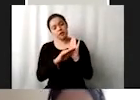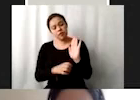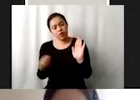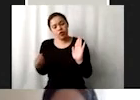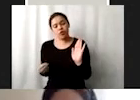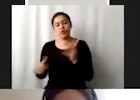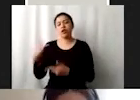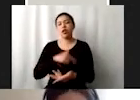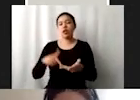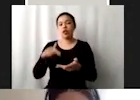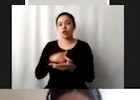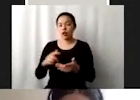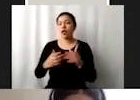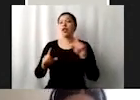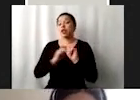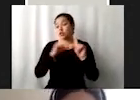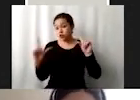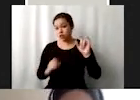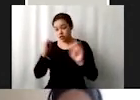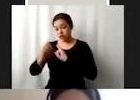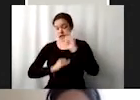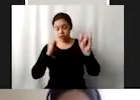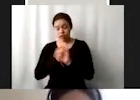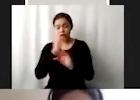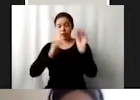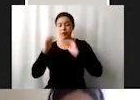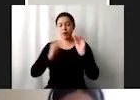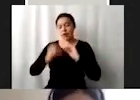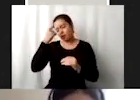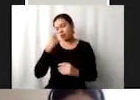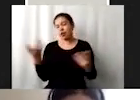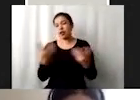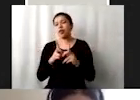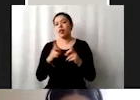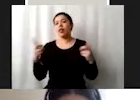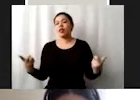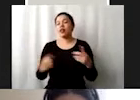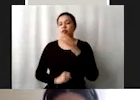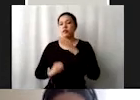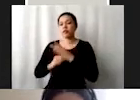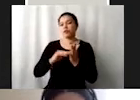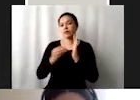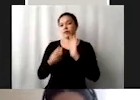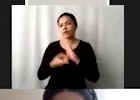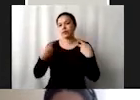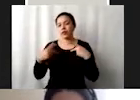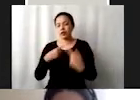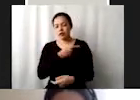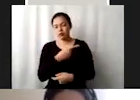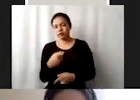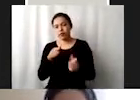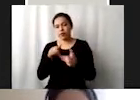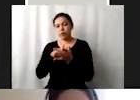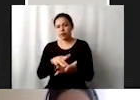regionales, nacionales, internacionales sobre estrategias de desarrollo a favor de las personas pobres en cuestiones de género